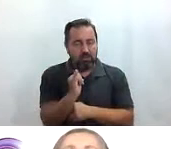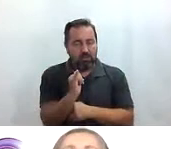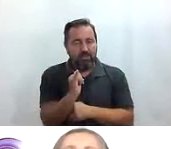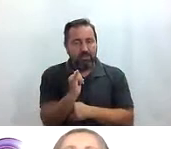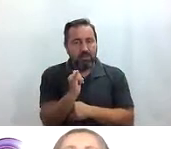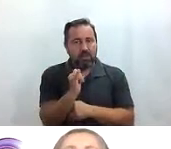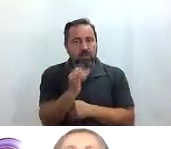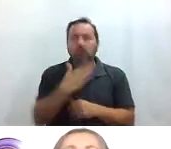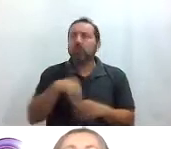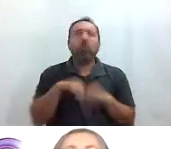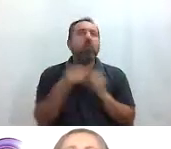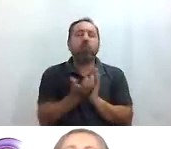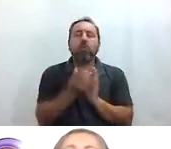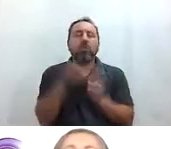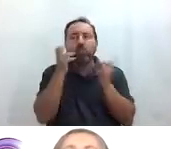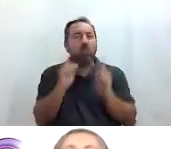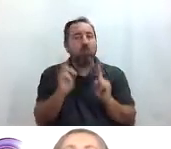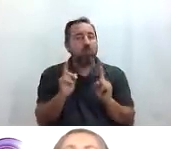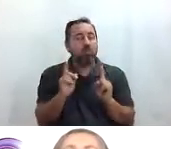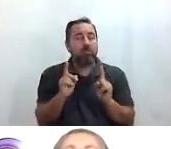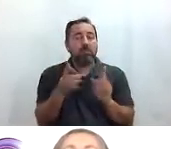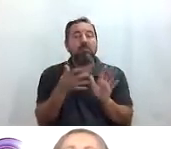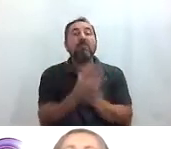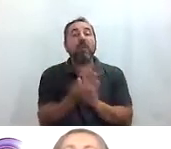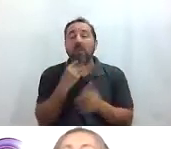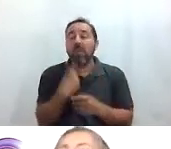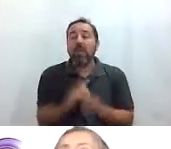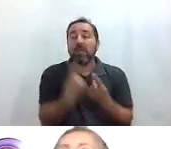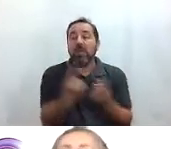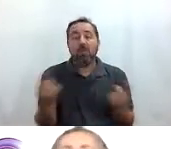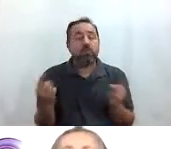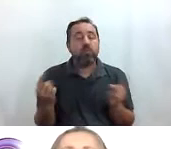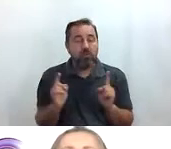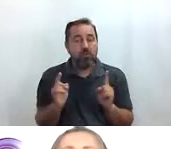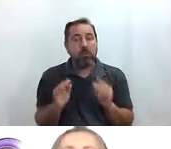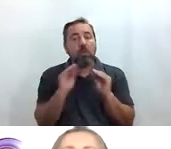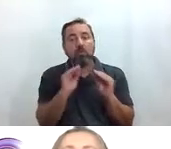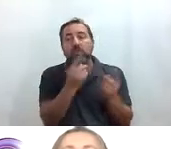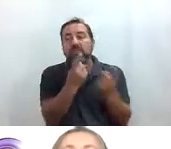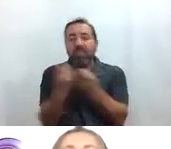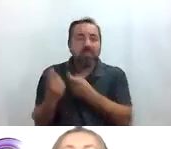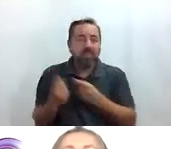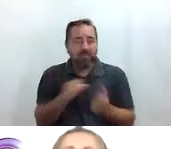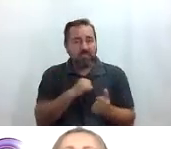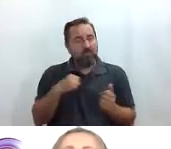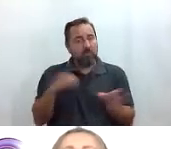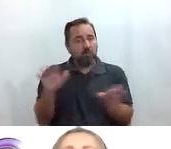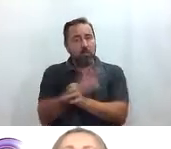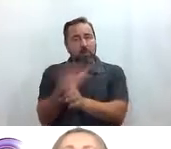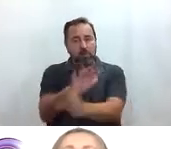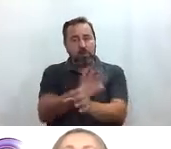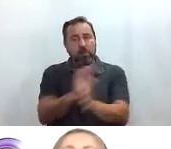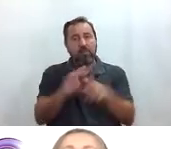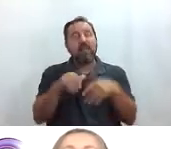todo el mundo escuchando la audiodescripción por lo cual cada uno tenía sus necesidades individuales cubiertas porque